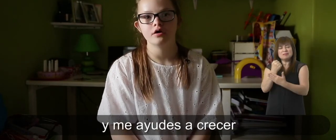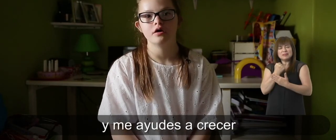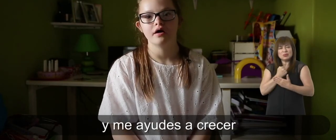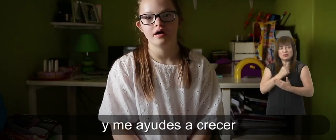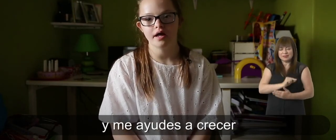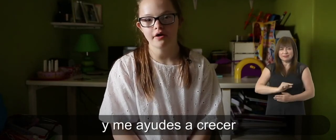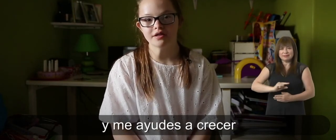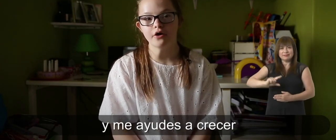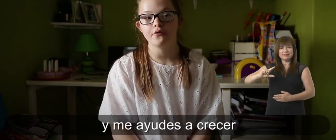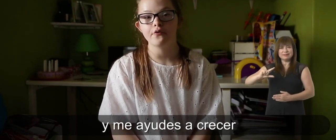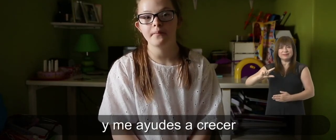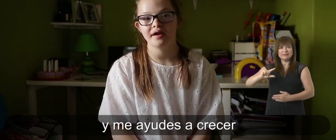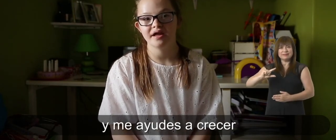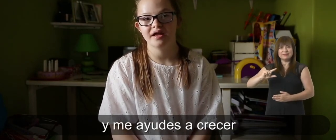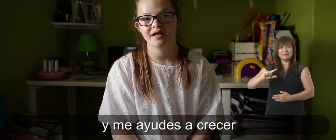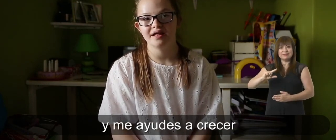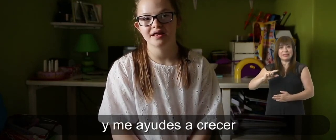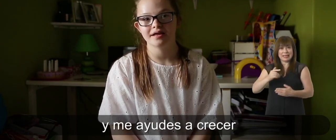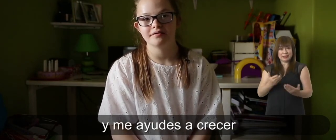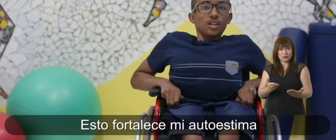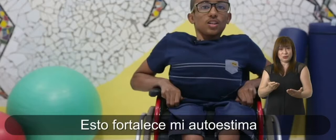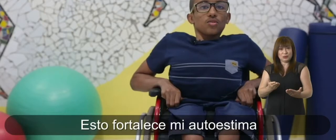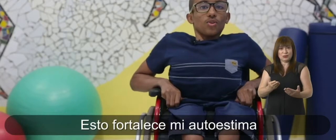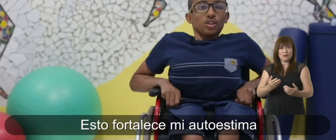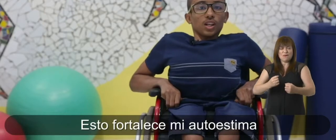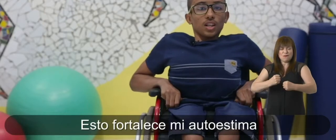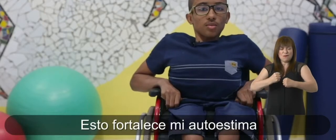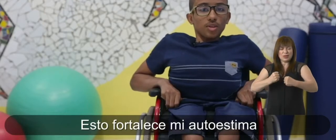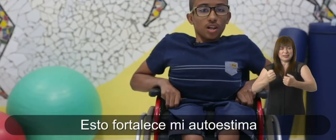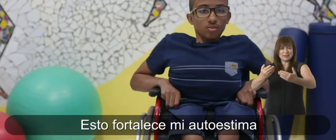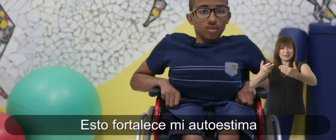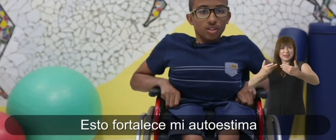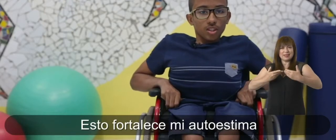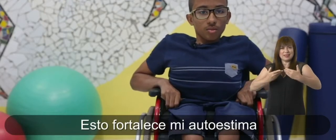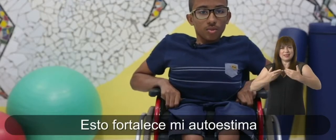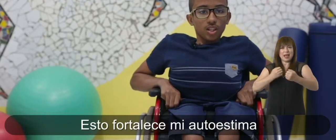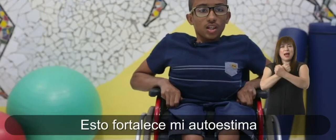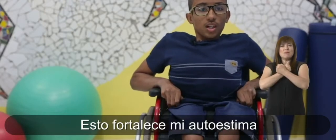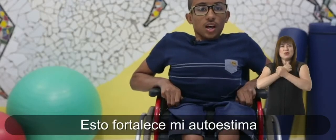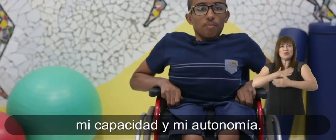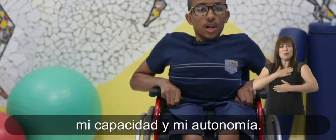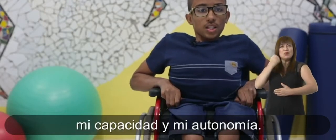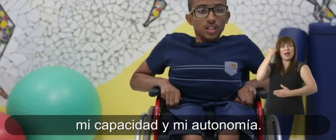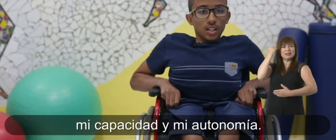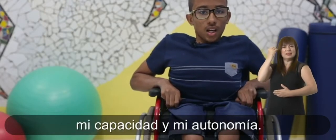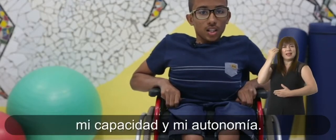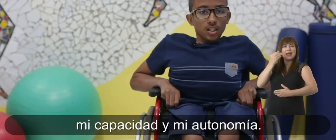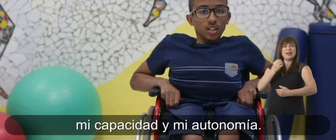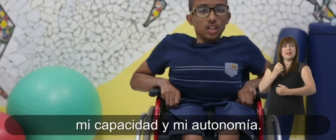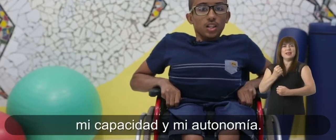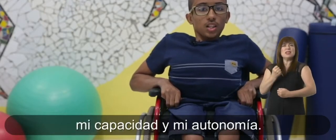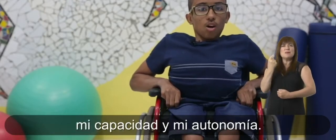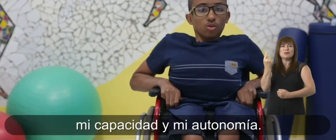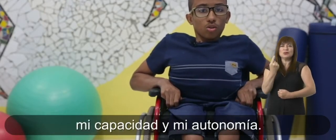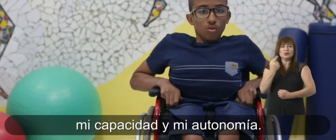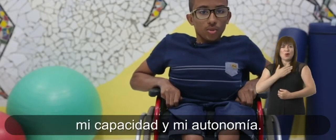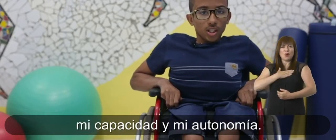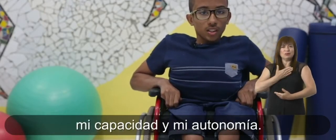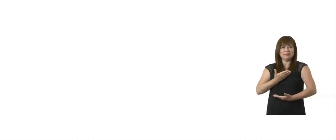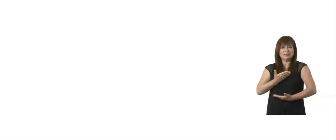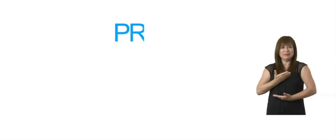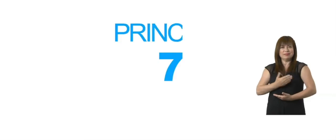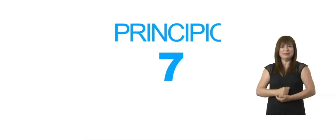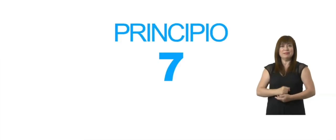y me ayudes a crecer. Esto fortalece mi autoestima, mi capacidad y mi